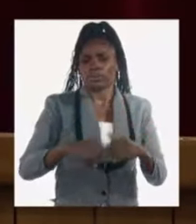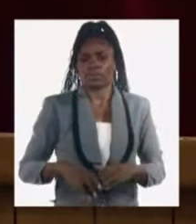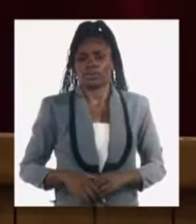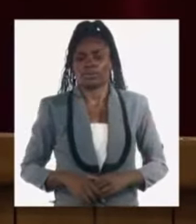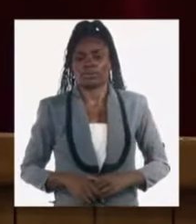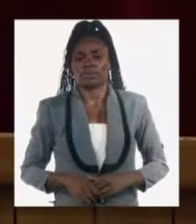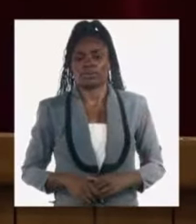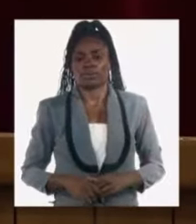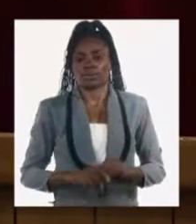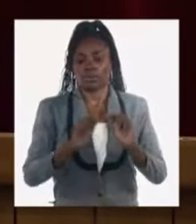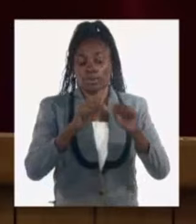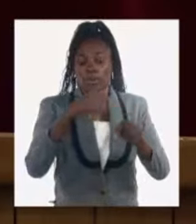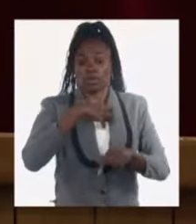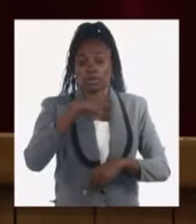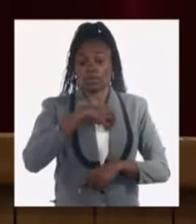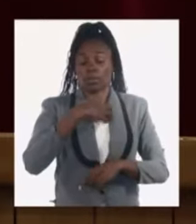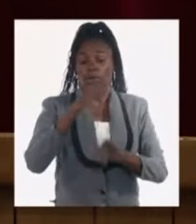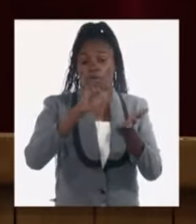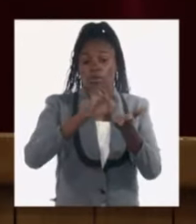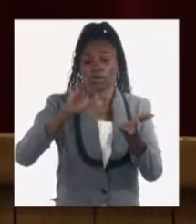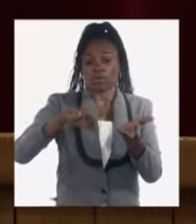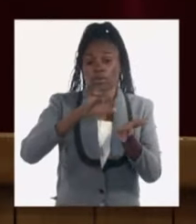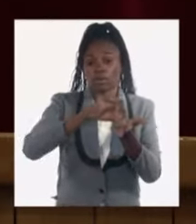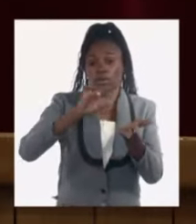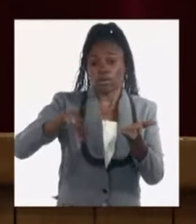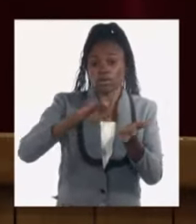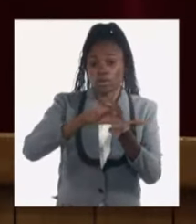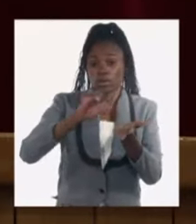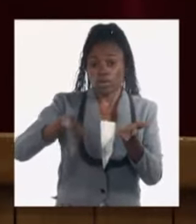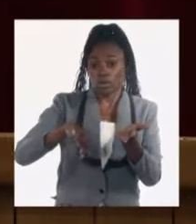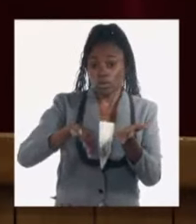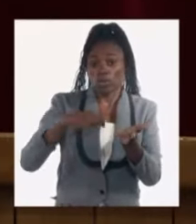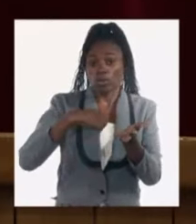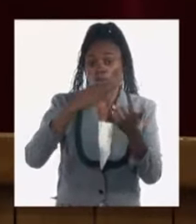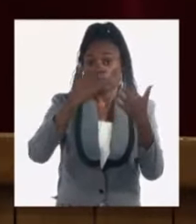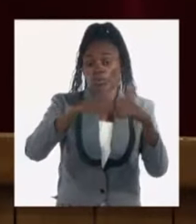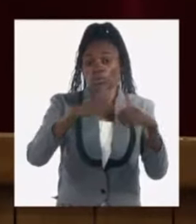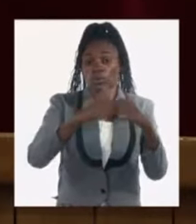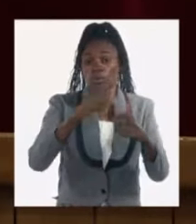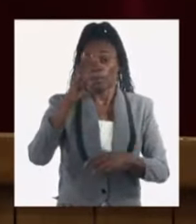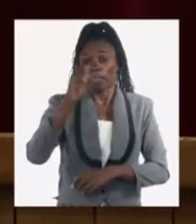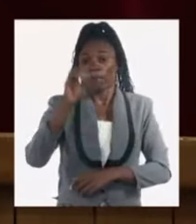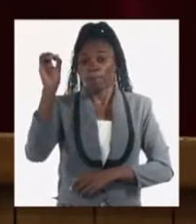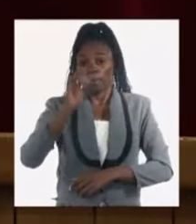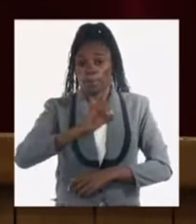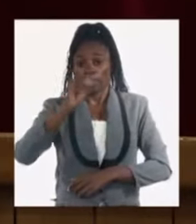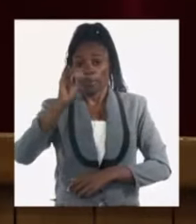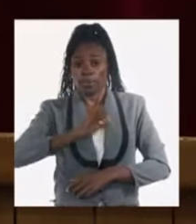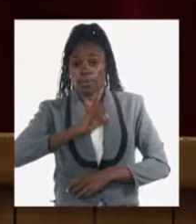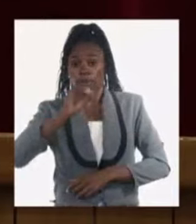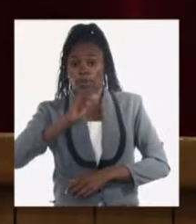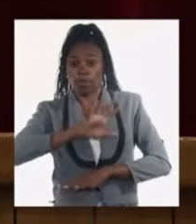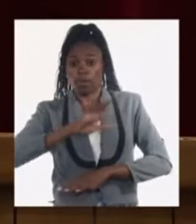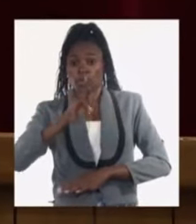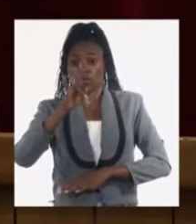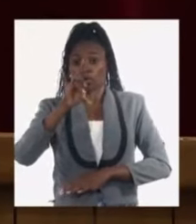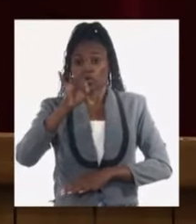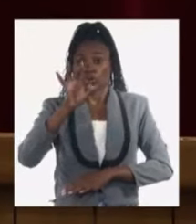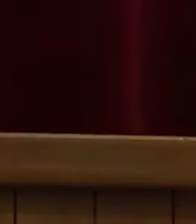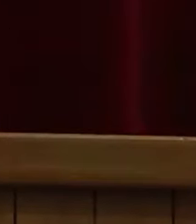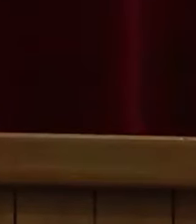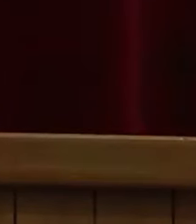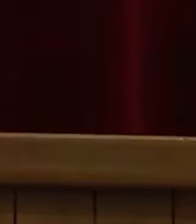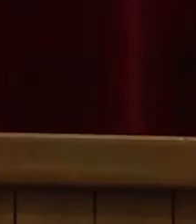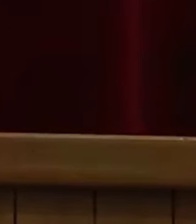ahí tenemos por ejemplo el caso del arroz el caso del arroz estamos prohibiendo crecer un 20% sí pero es llegando a 98.000 toneladas